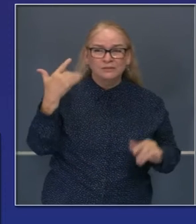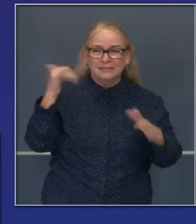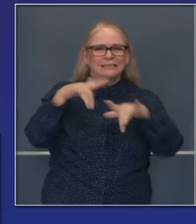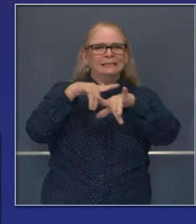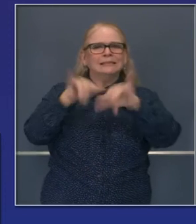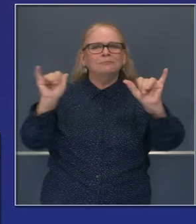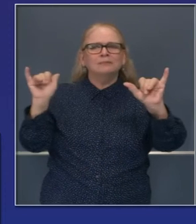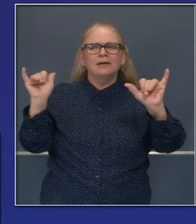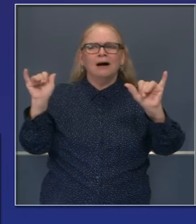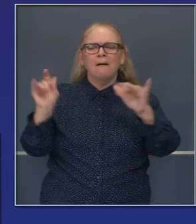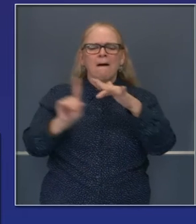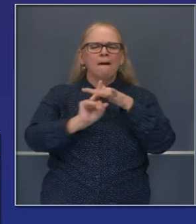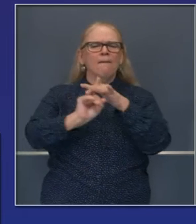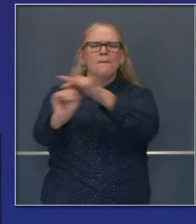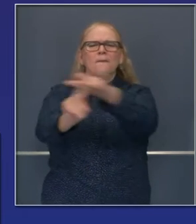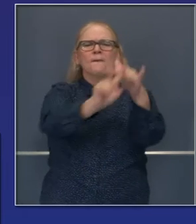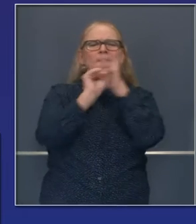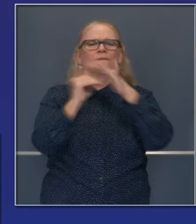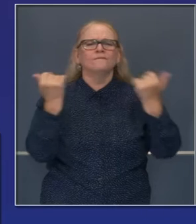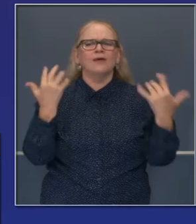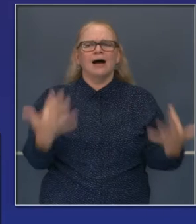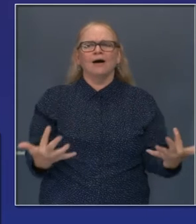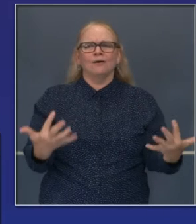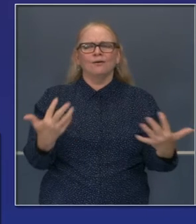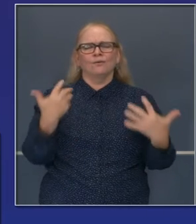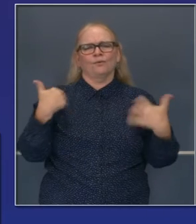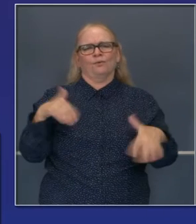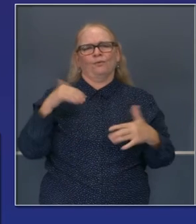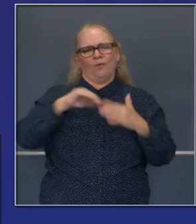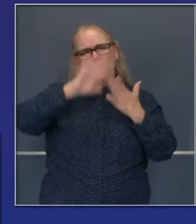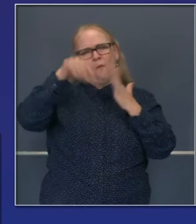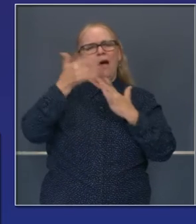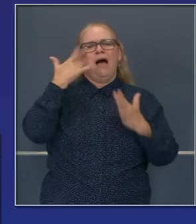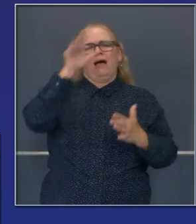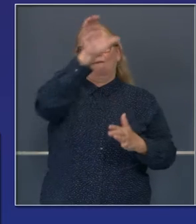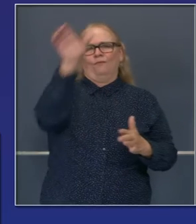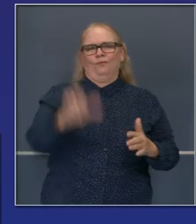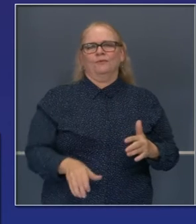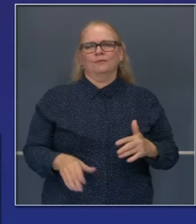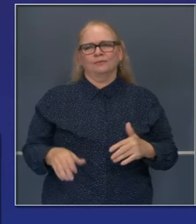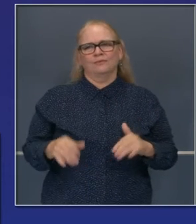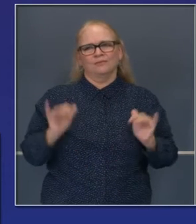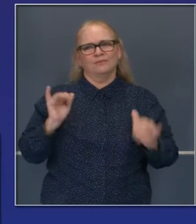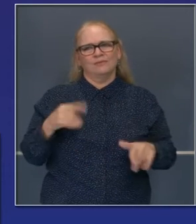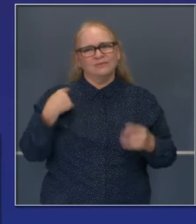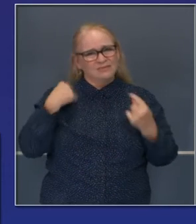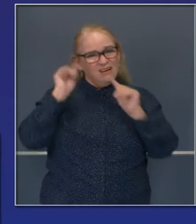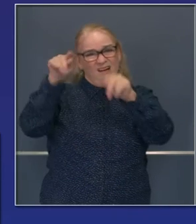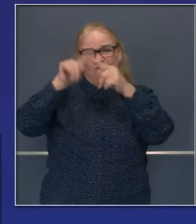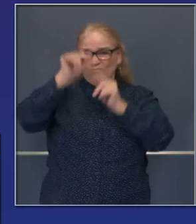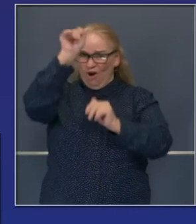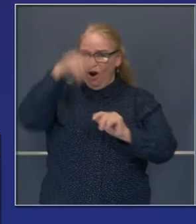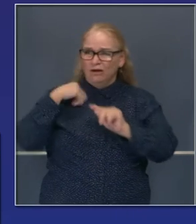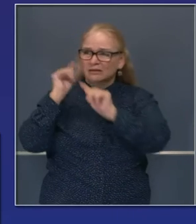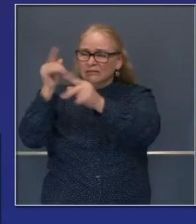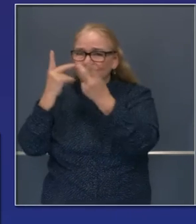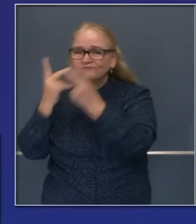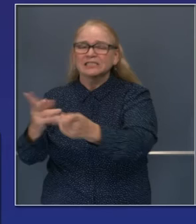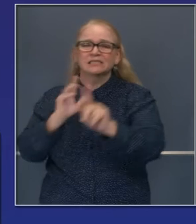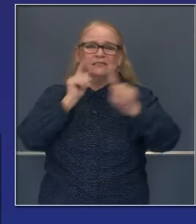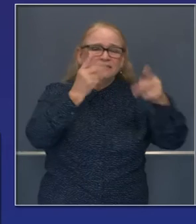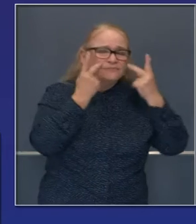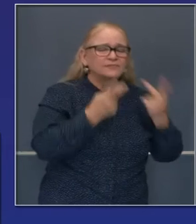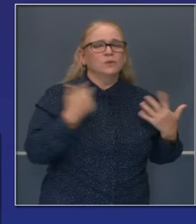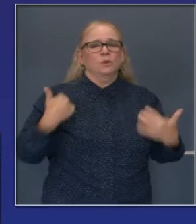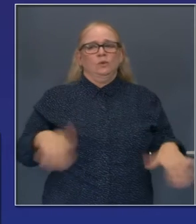resultó en una presión increíble para nuestro Estado. Finalmente, estamos controlándolo, logrando avances en estos 23